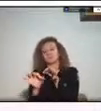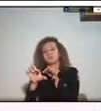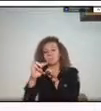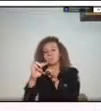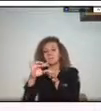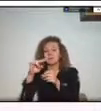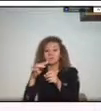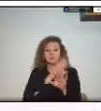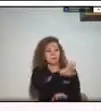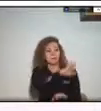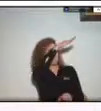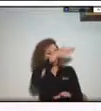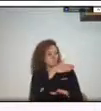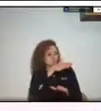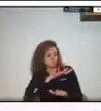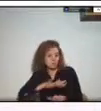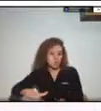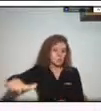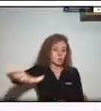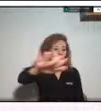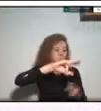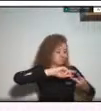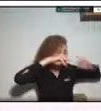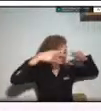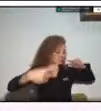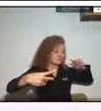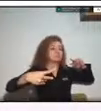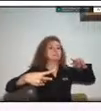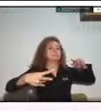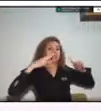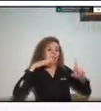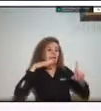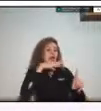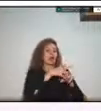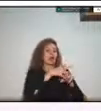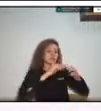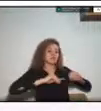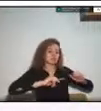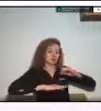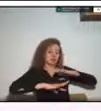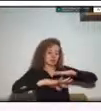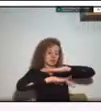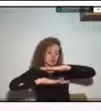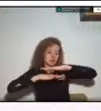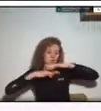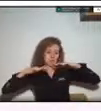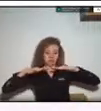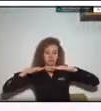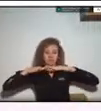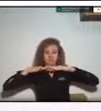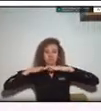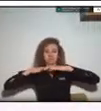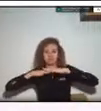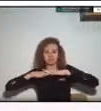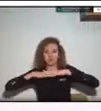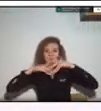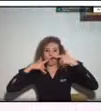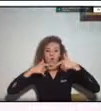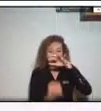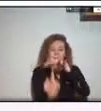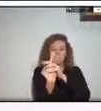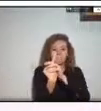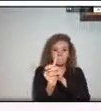tectónicas que representan o configuran un probable escenario de riesgo para gran parte del pibemonte llanero esto nos invita a conocer